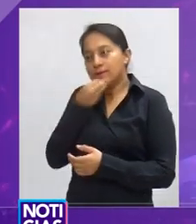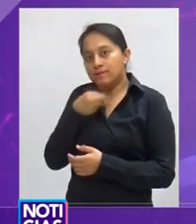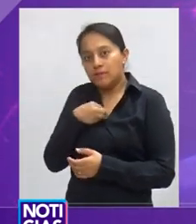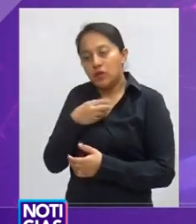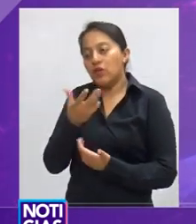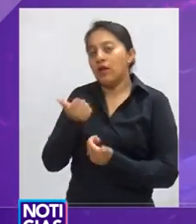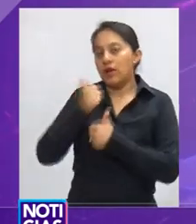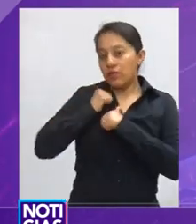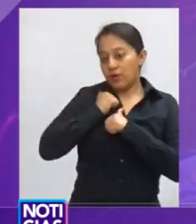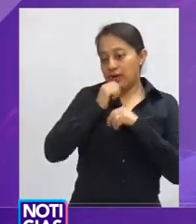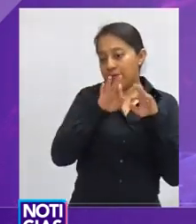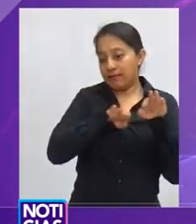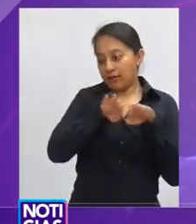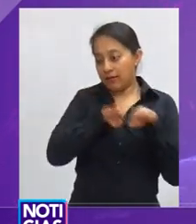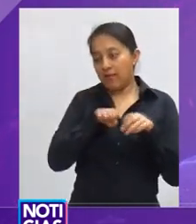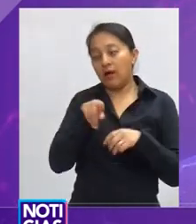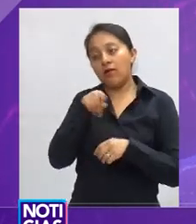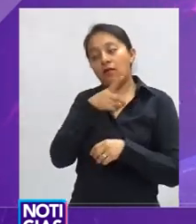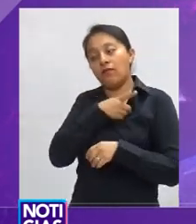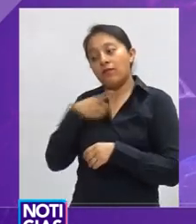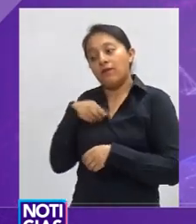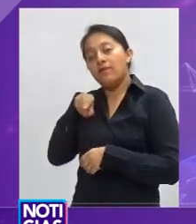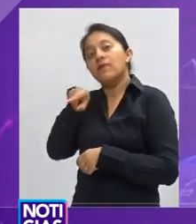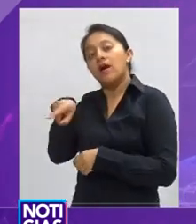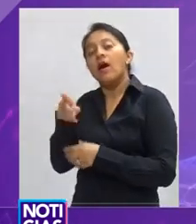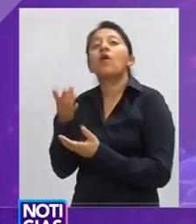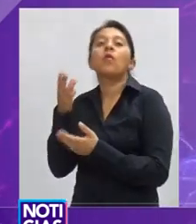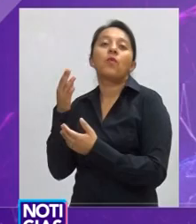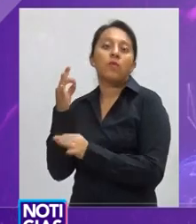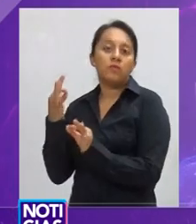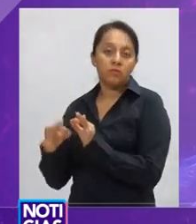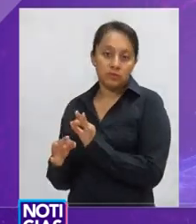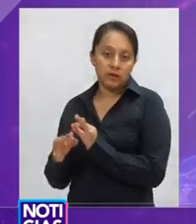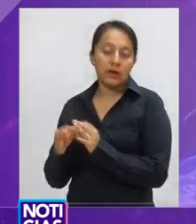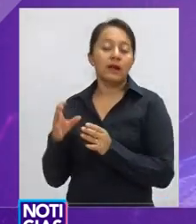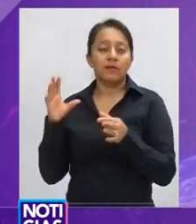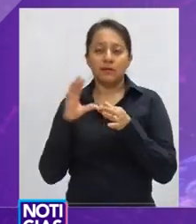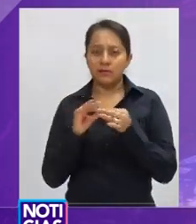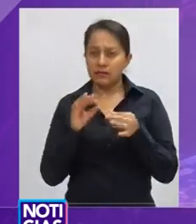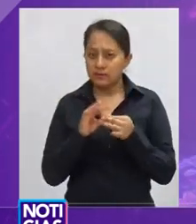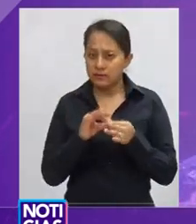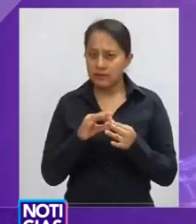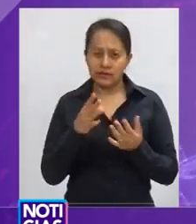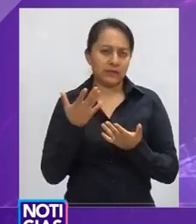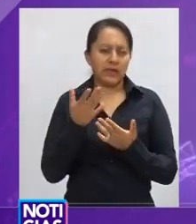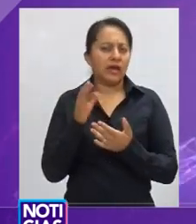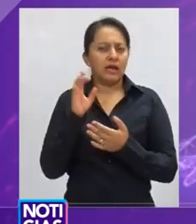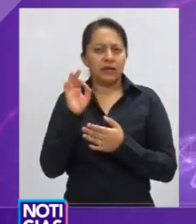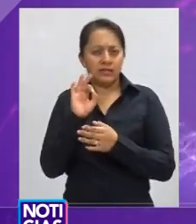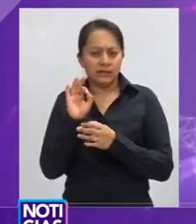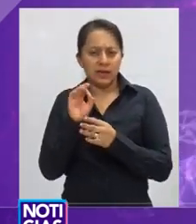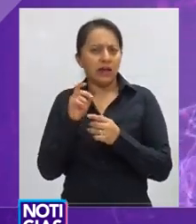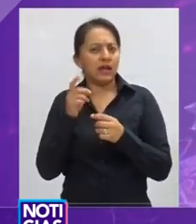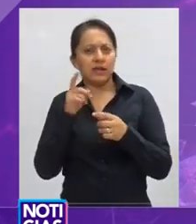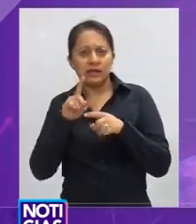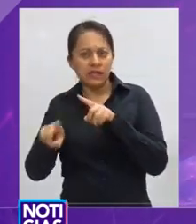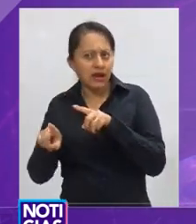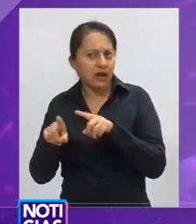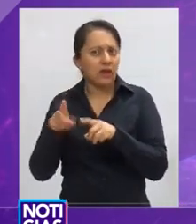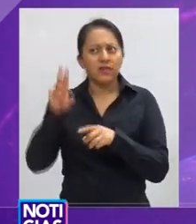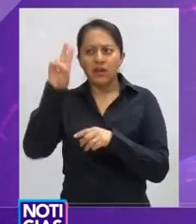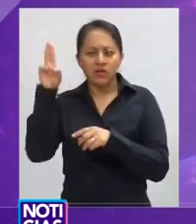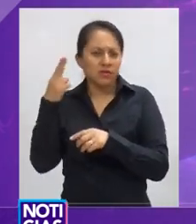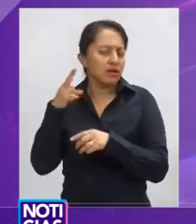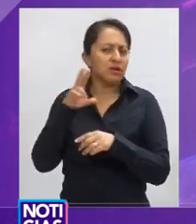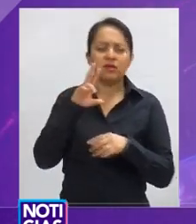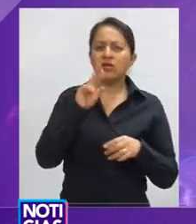laboral para que cumpla. Aclaró que no debería de haber ninguna erogación extra por parte de la universidad y no se le dejará en quiebra,